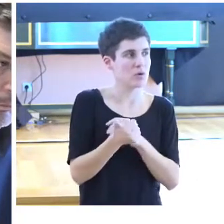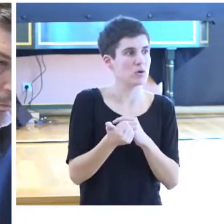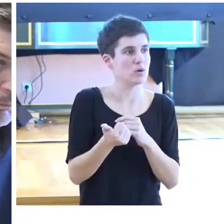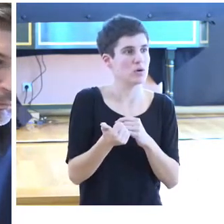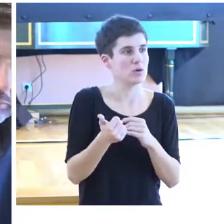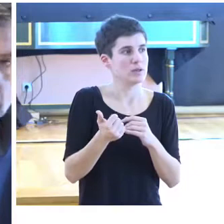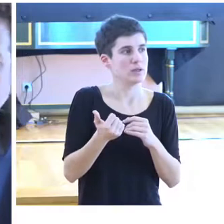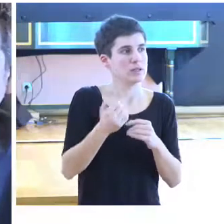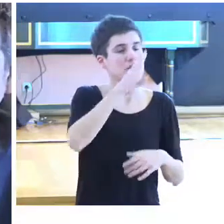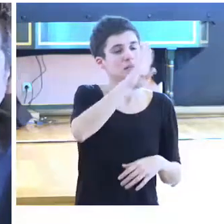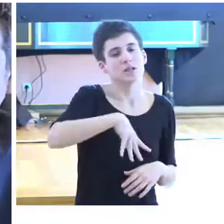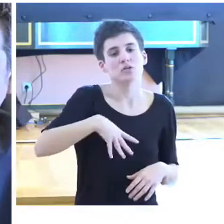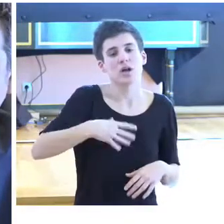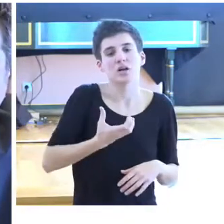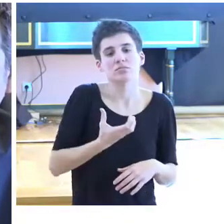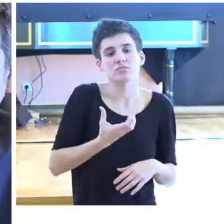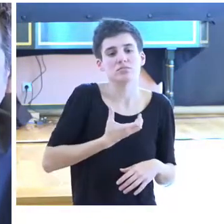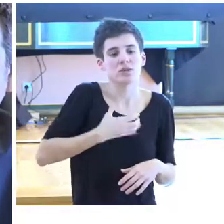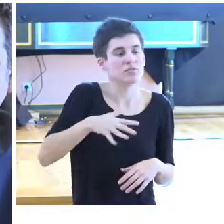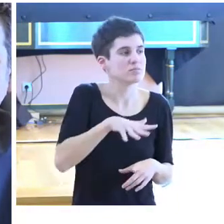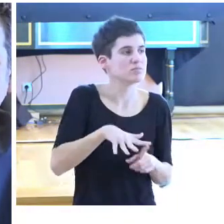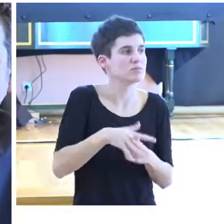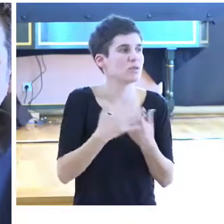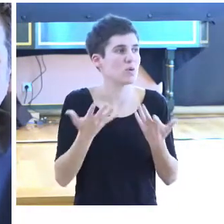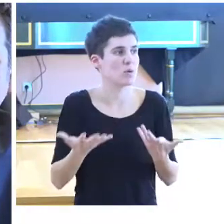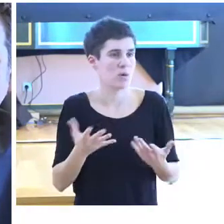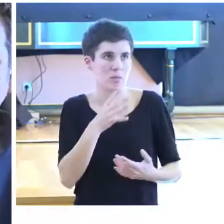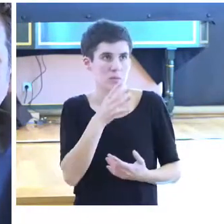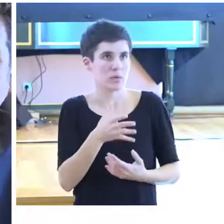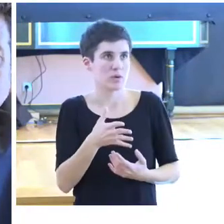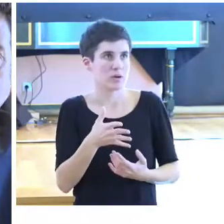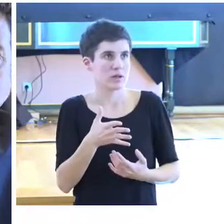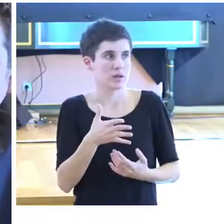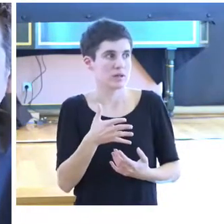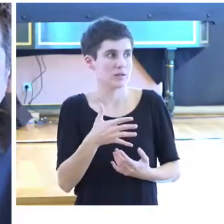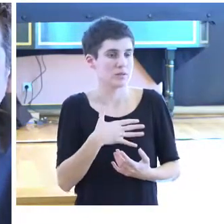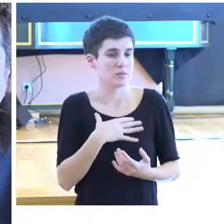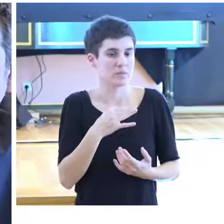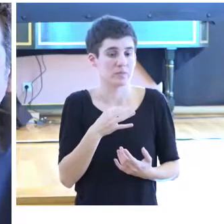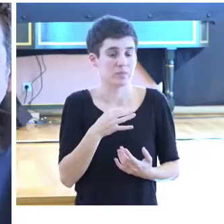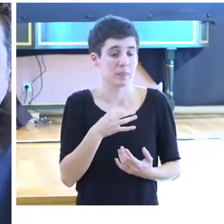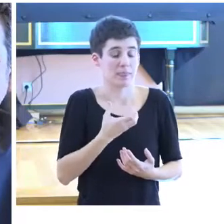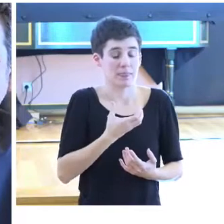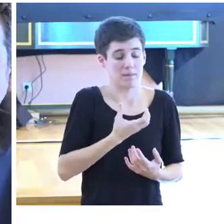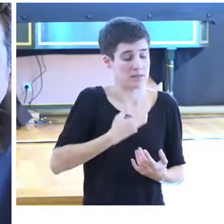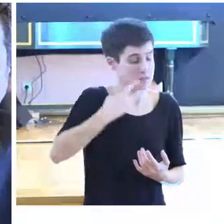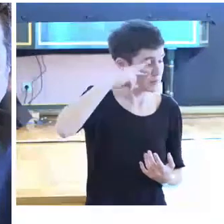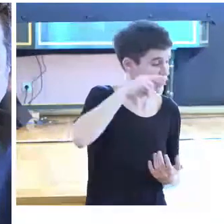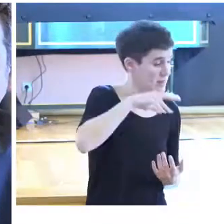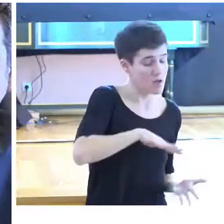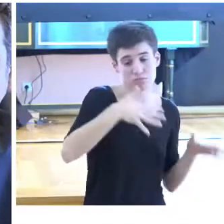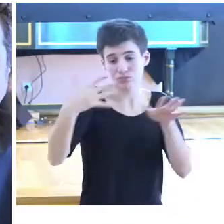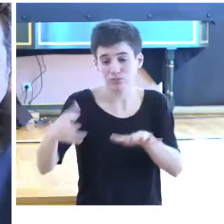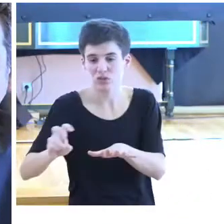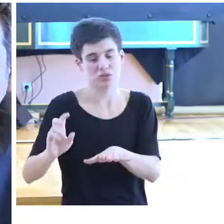tenemos en Cataluña, porque es un caso que no necesariamente se puede poner extrapolar a otros municipios. En Cataluña tenemos